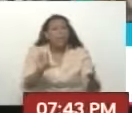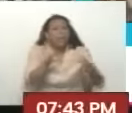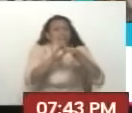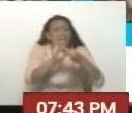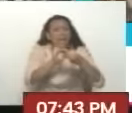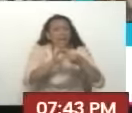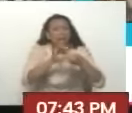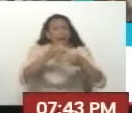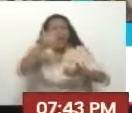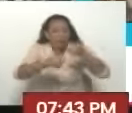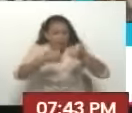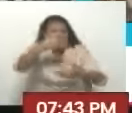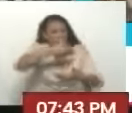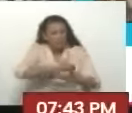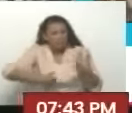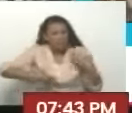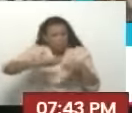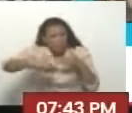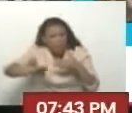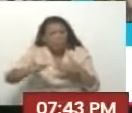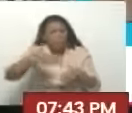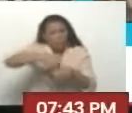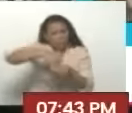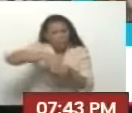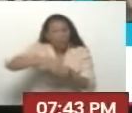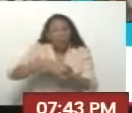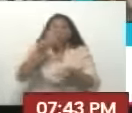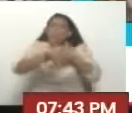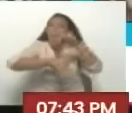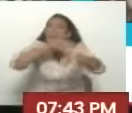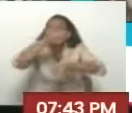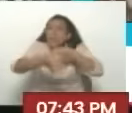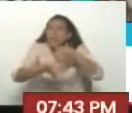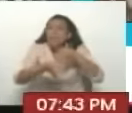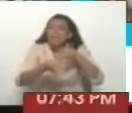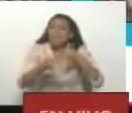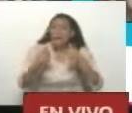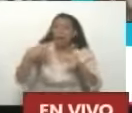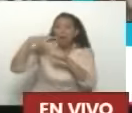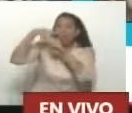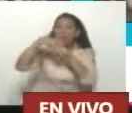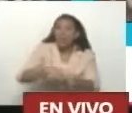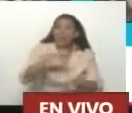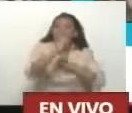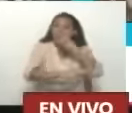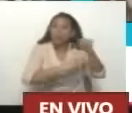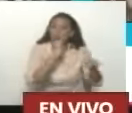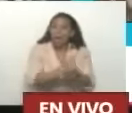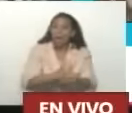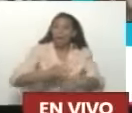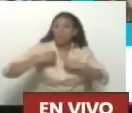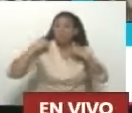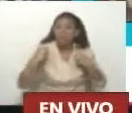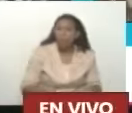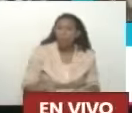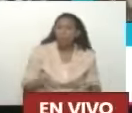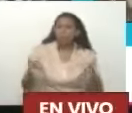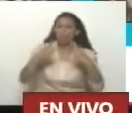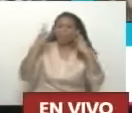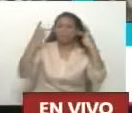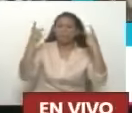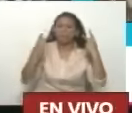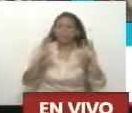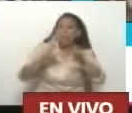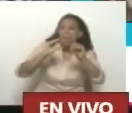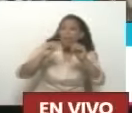elecciones? ¿Cómo explica usted Que la prensa Dominante Internacional Apenas